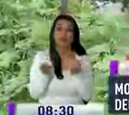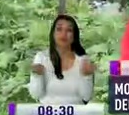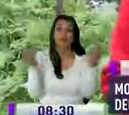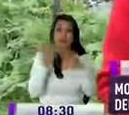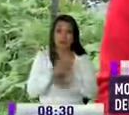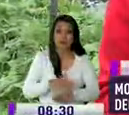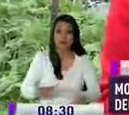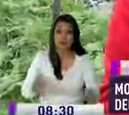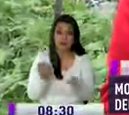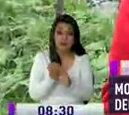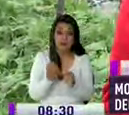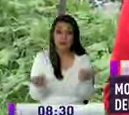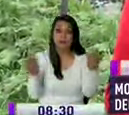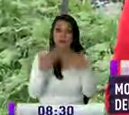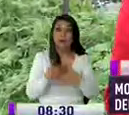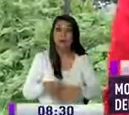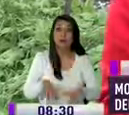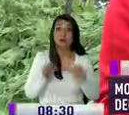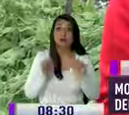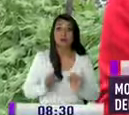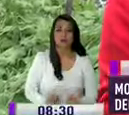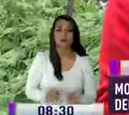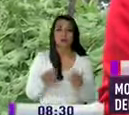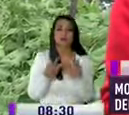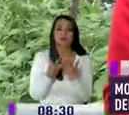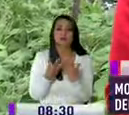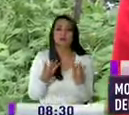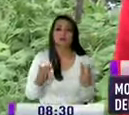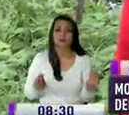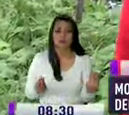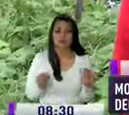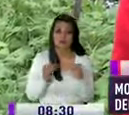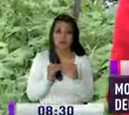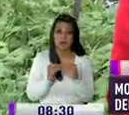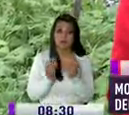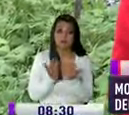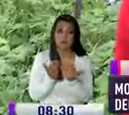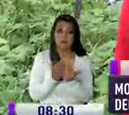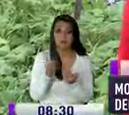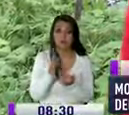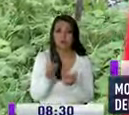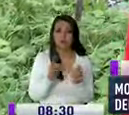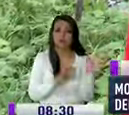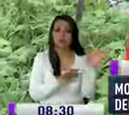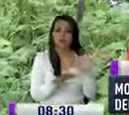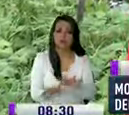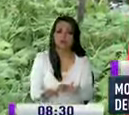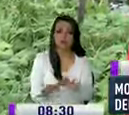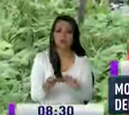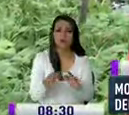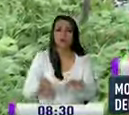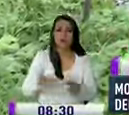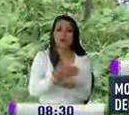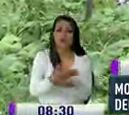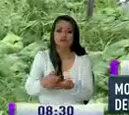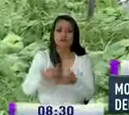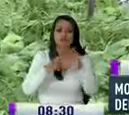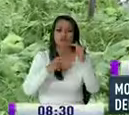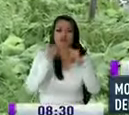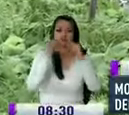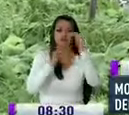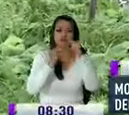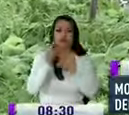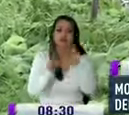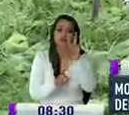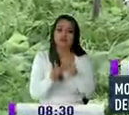terminen todos los trabajos que se están haciendo en la zona para que se evite votar basura y también votar tierra y escombros en este sitio y el